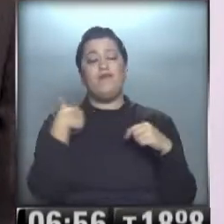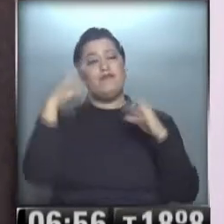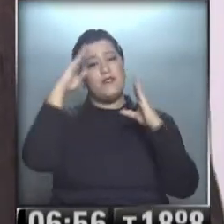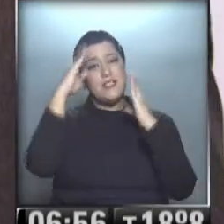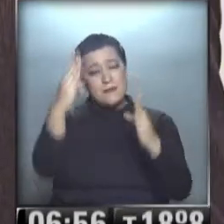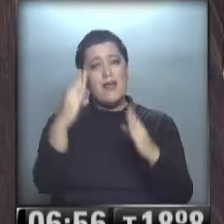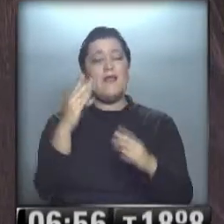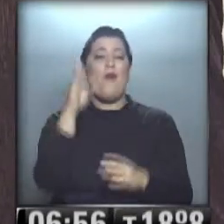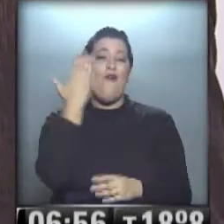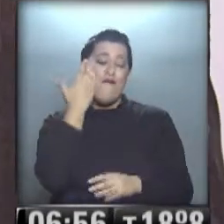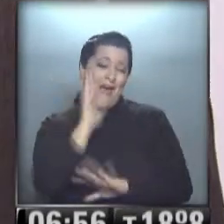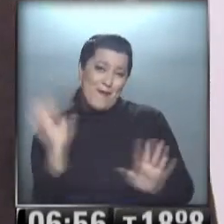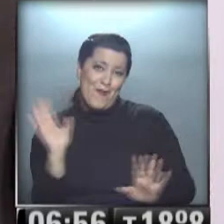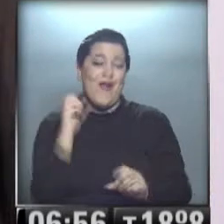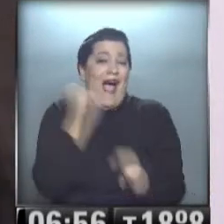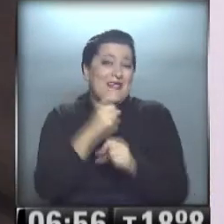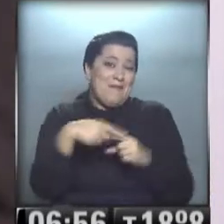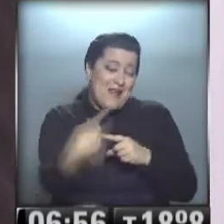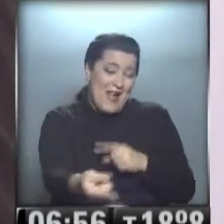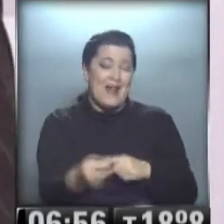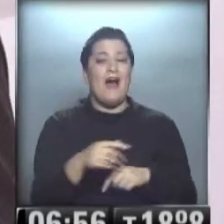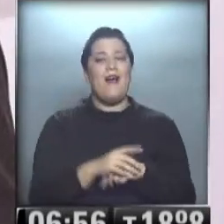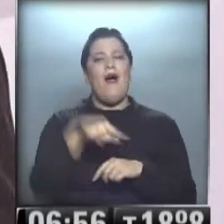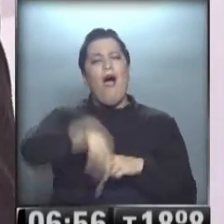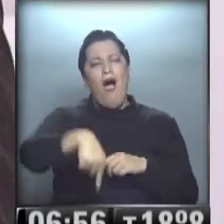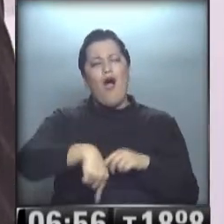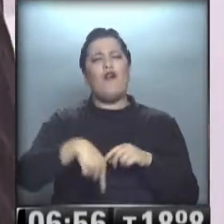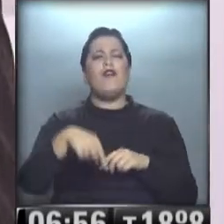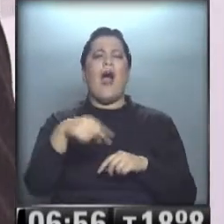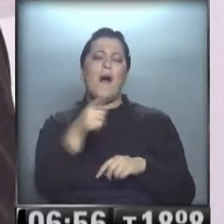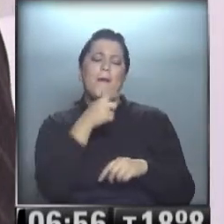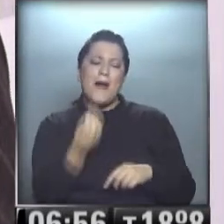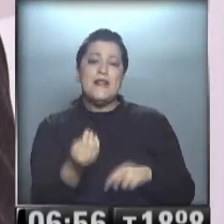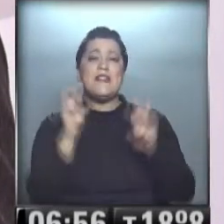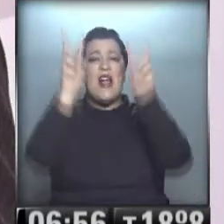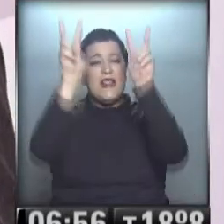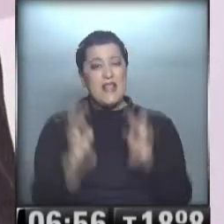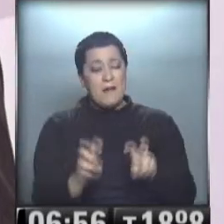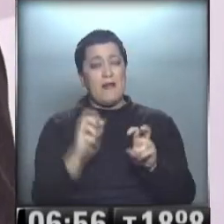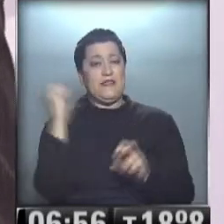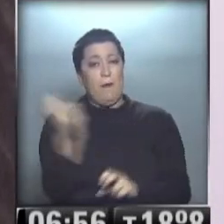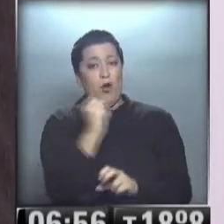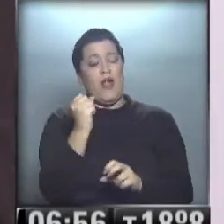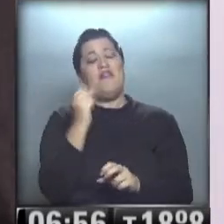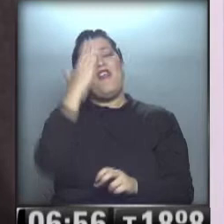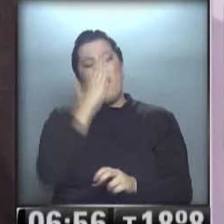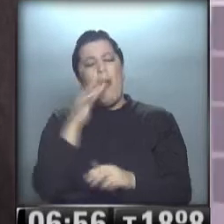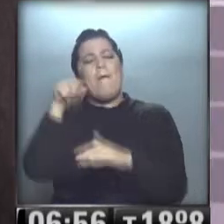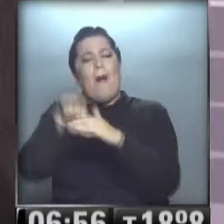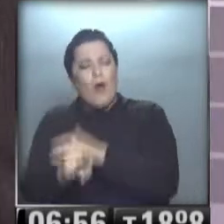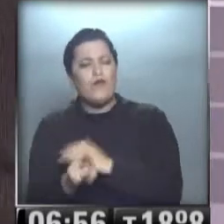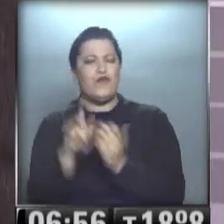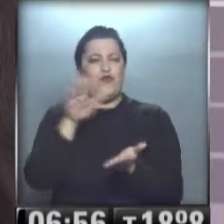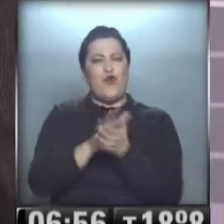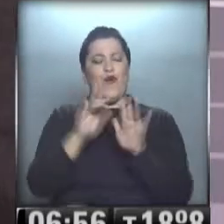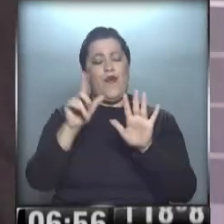de Facebook por un ratito nada más, o al menos esta mañana. Vamos a repasar, Nadia, si te parece, algunos de los temas que estaremos ampliando en instantes a través